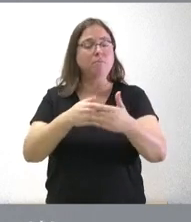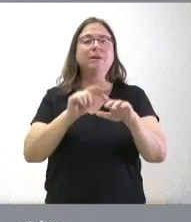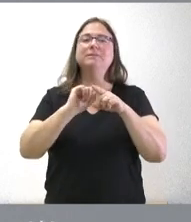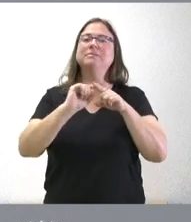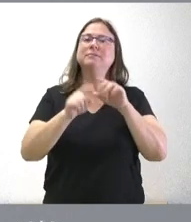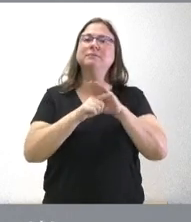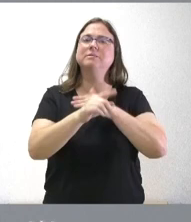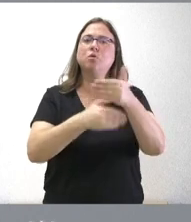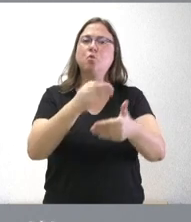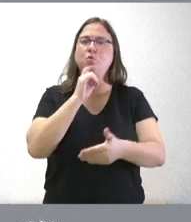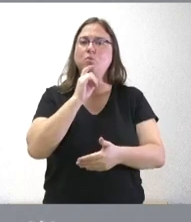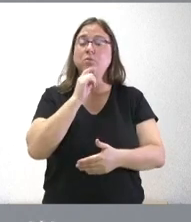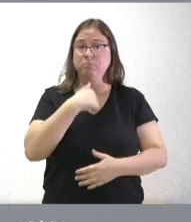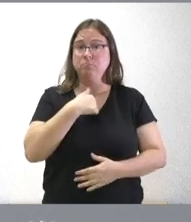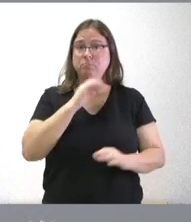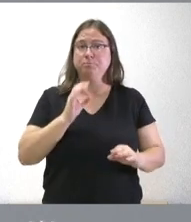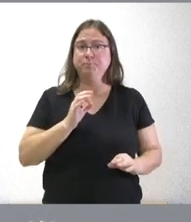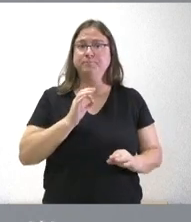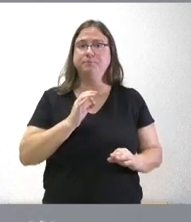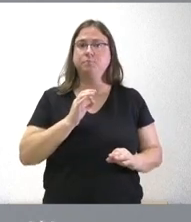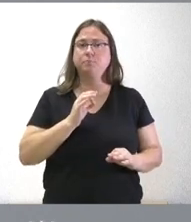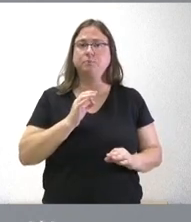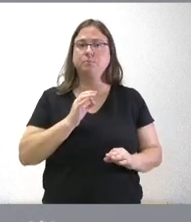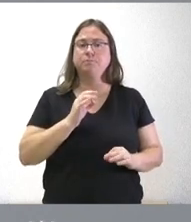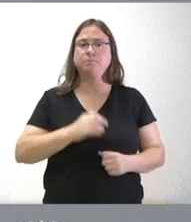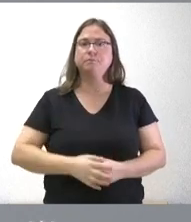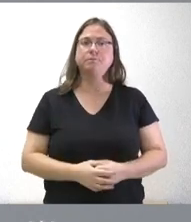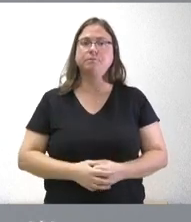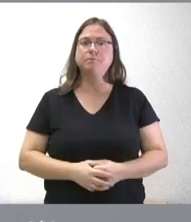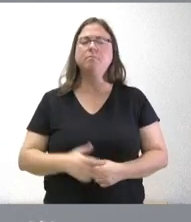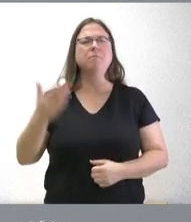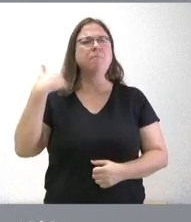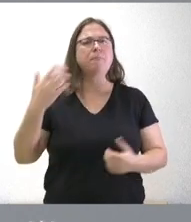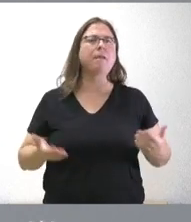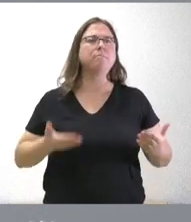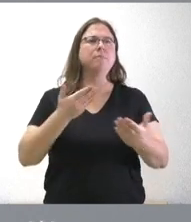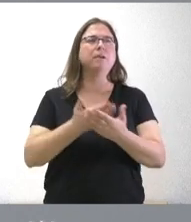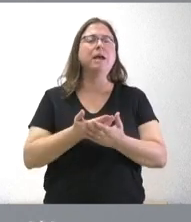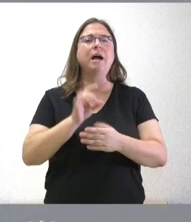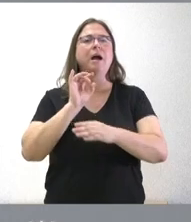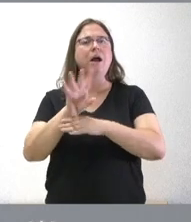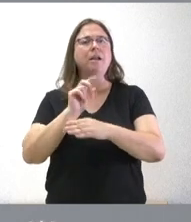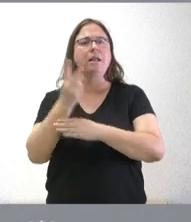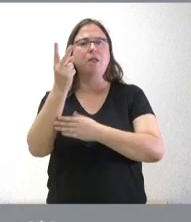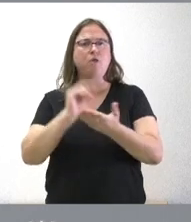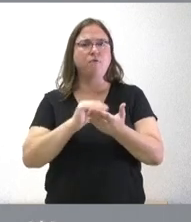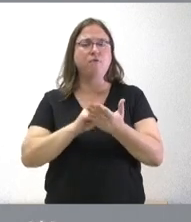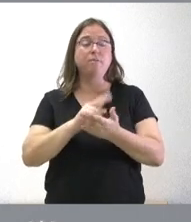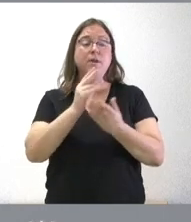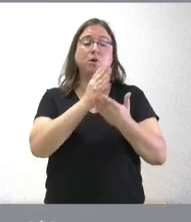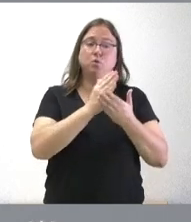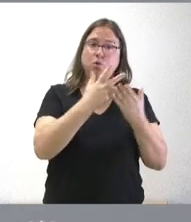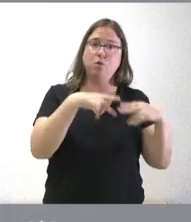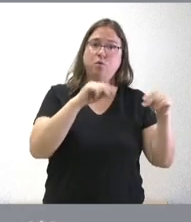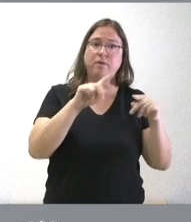todo esto yo con esto se formule ya dos cartas primero cuando acabó el estudio y segundo